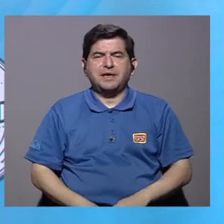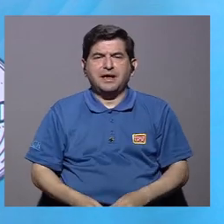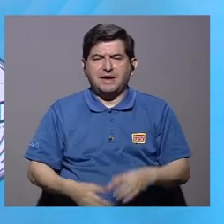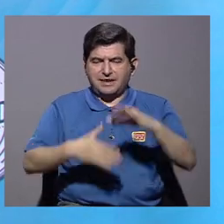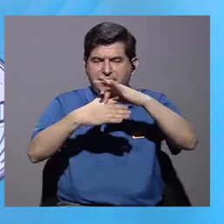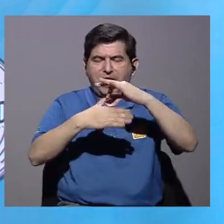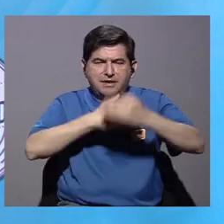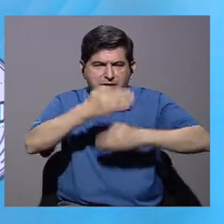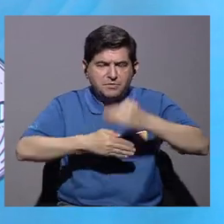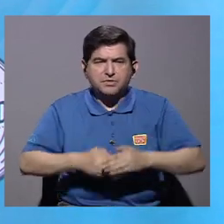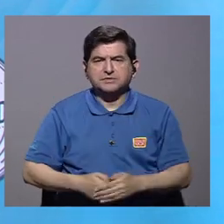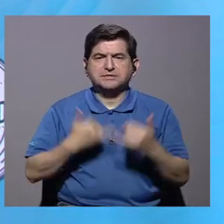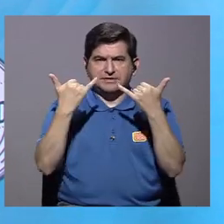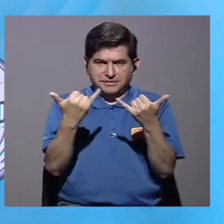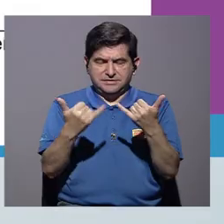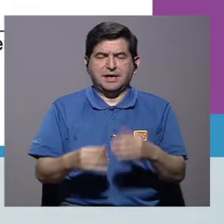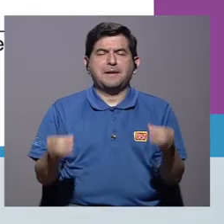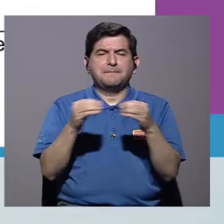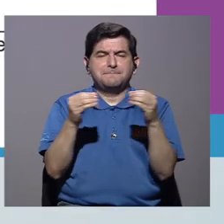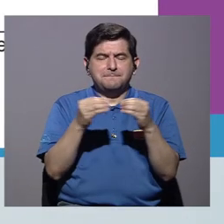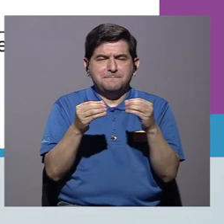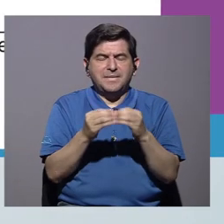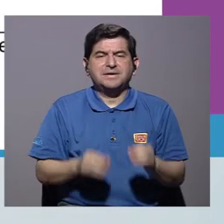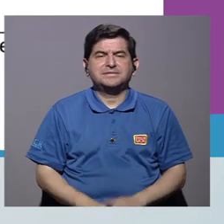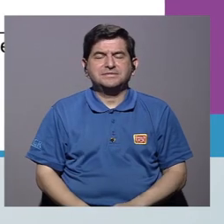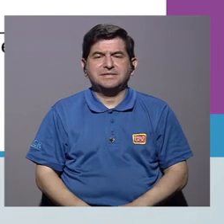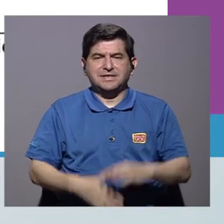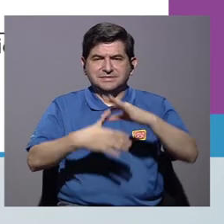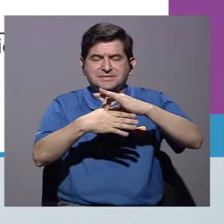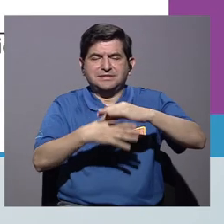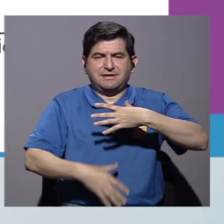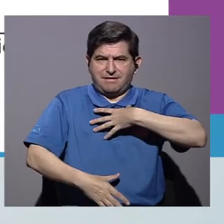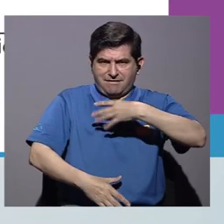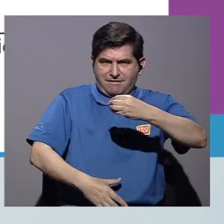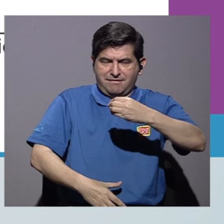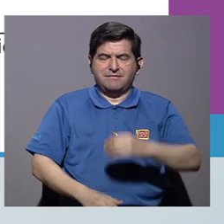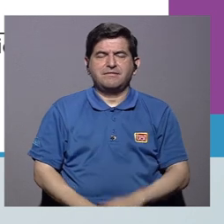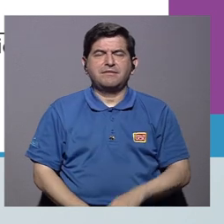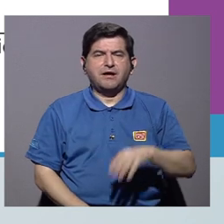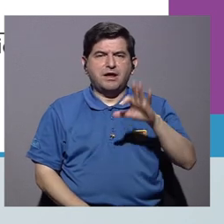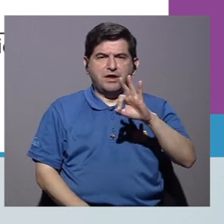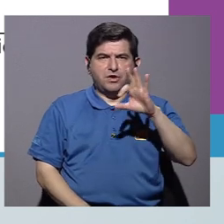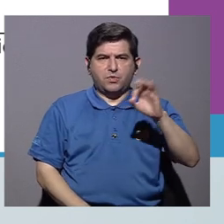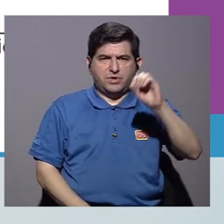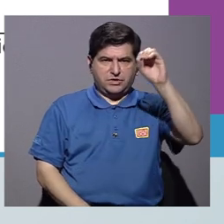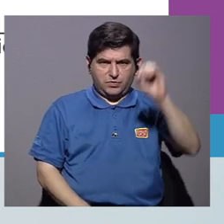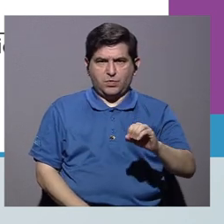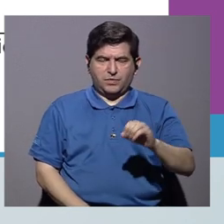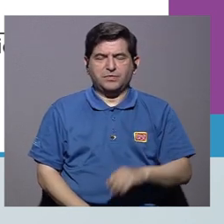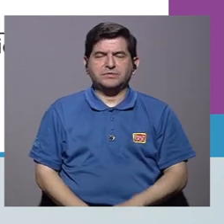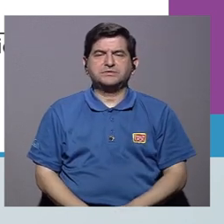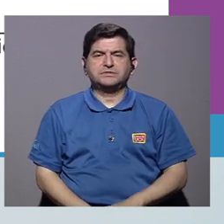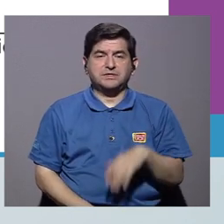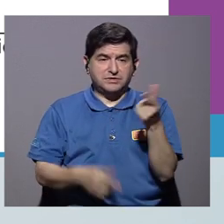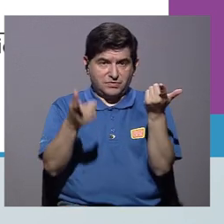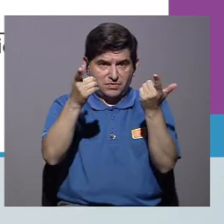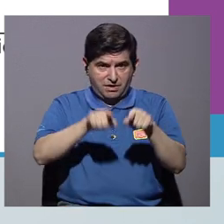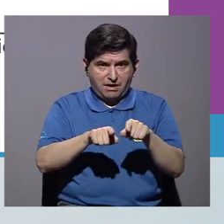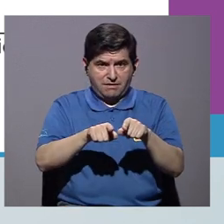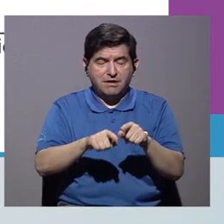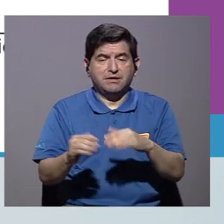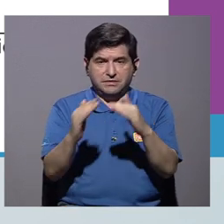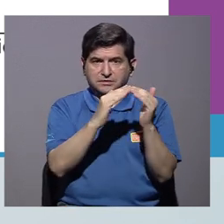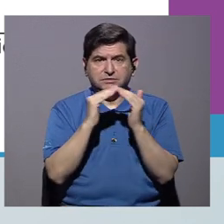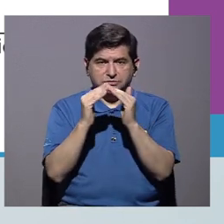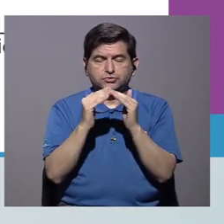procesada, perdón. La que más se consume es la carne blanca, donde un 99% de la